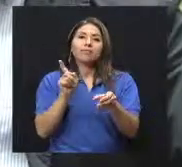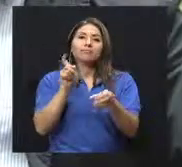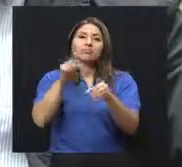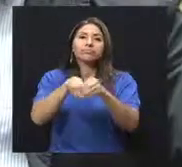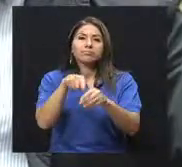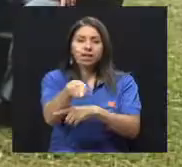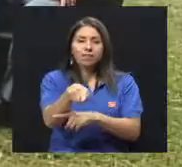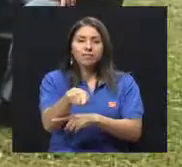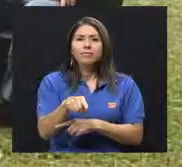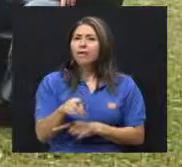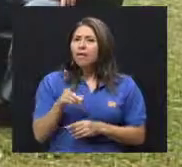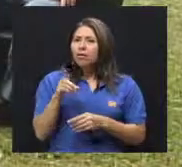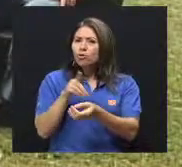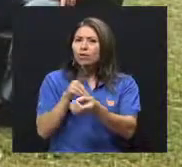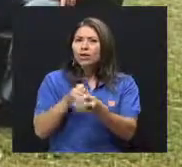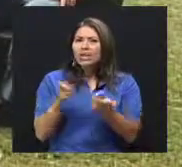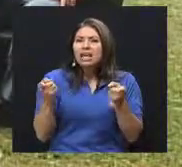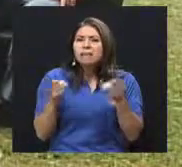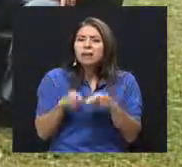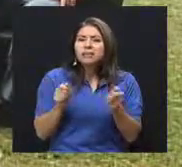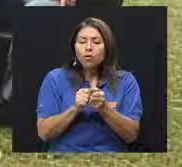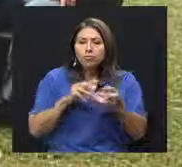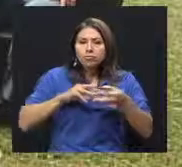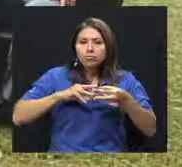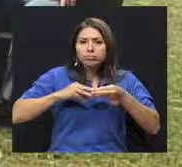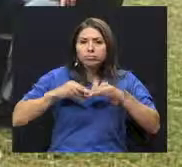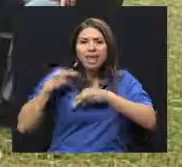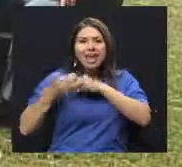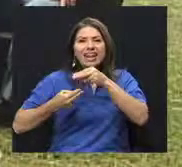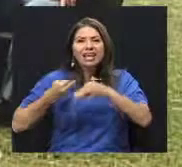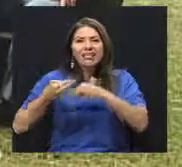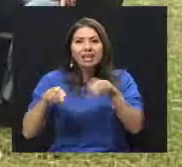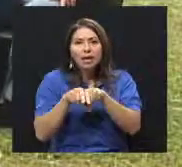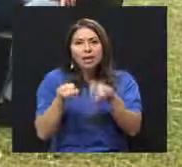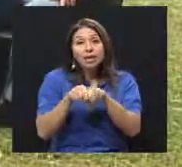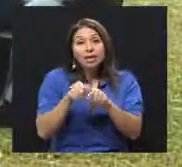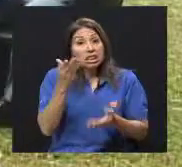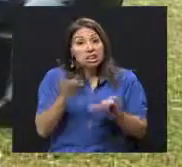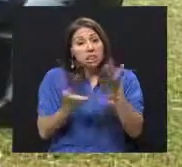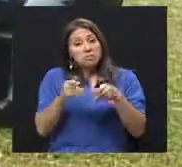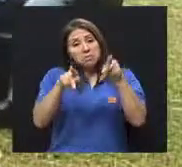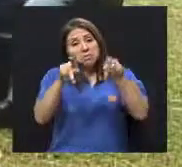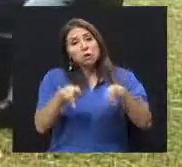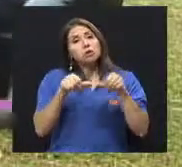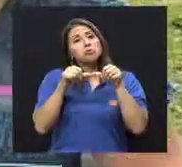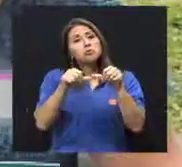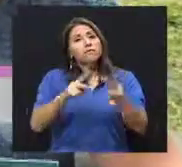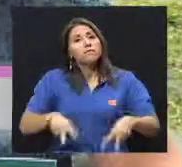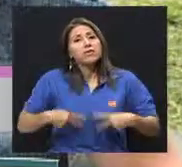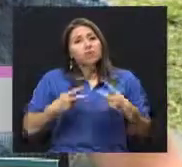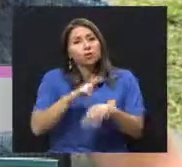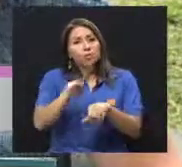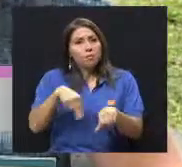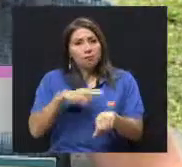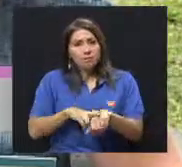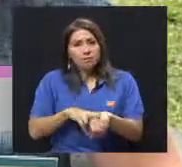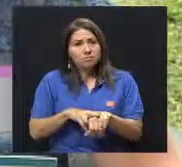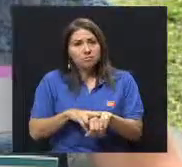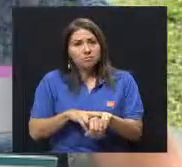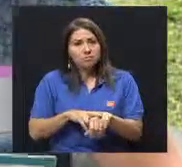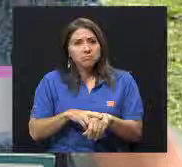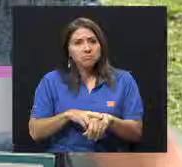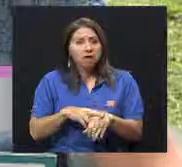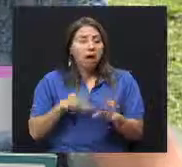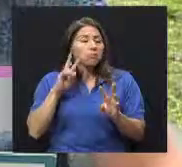Y doctor, ¿y qué pasa con la herencia también? Porque Pablo decía, puede ser que esta persona siga con su vida normal, ¿verdad? No, no, no lo